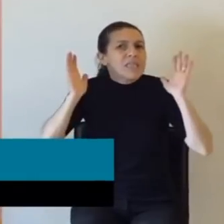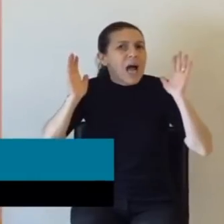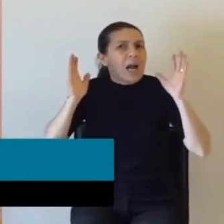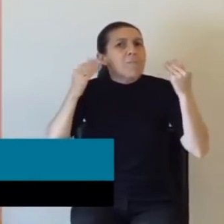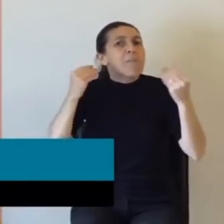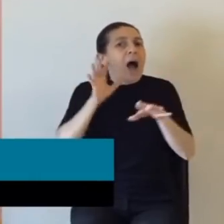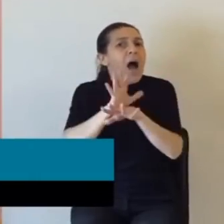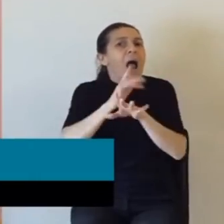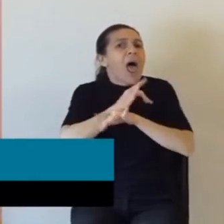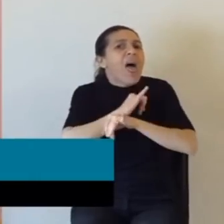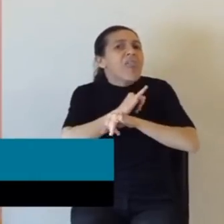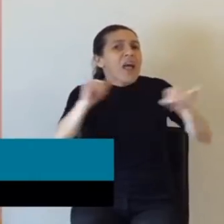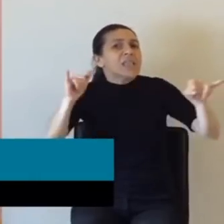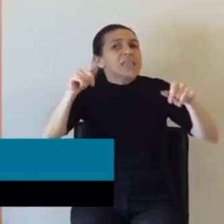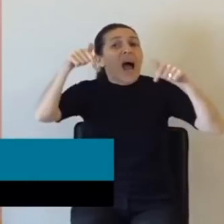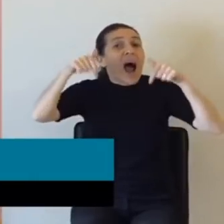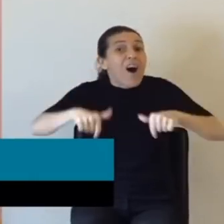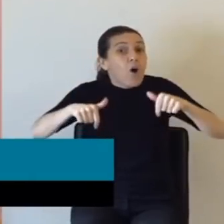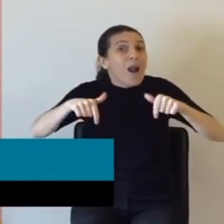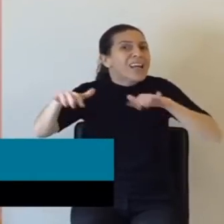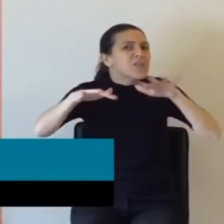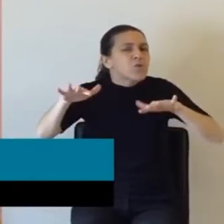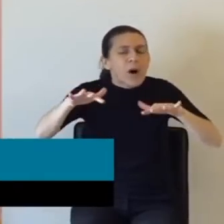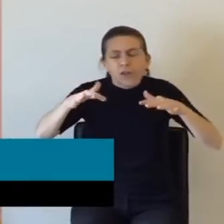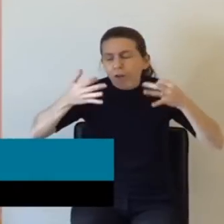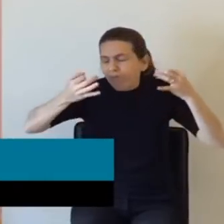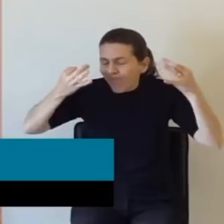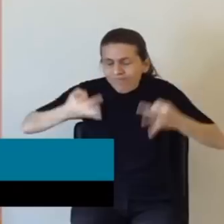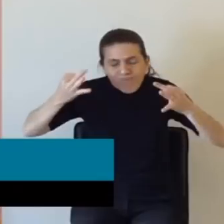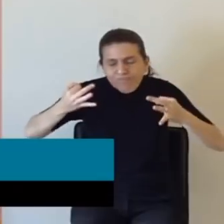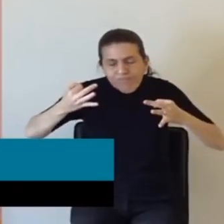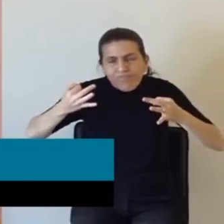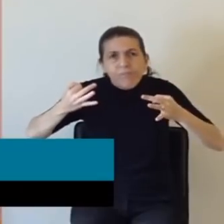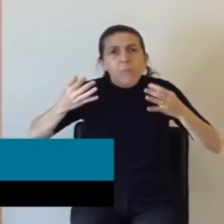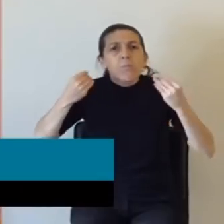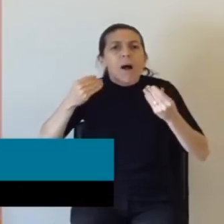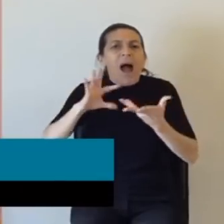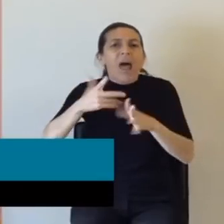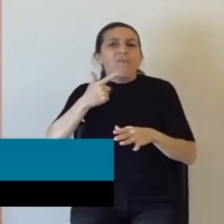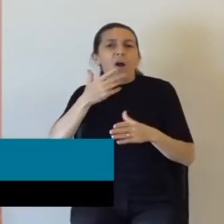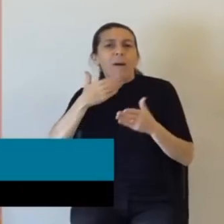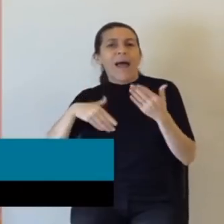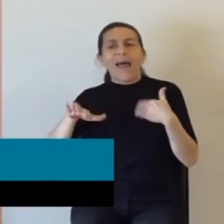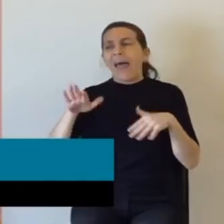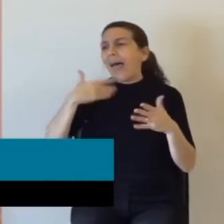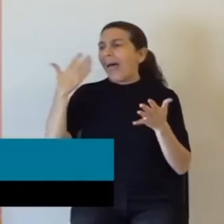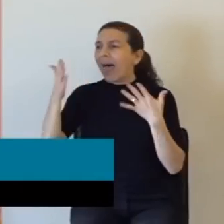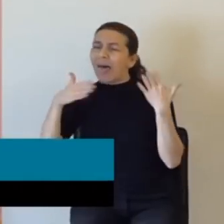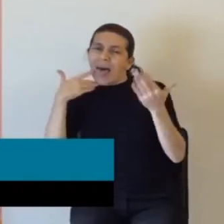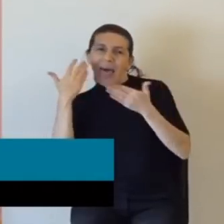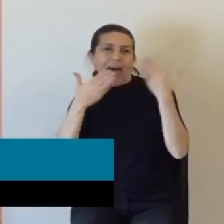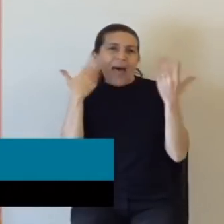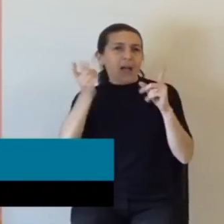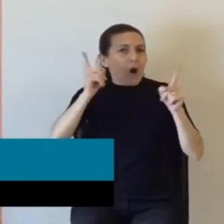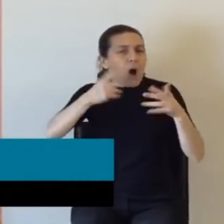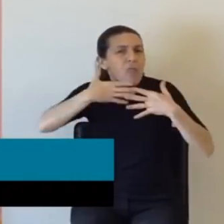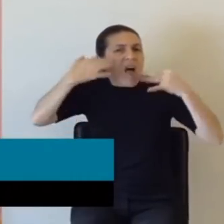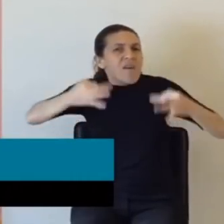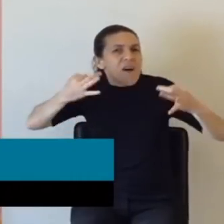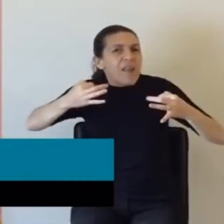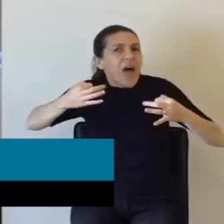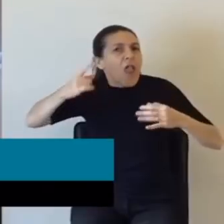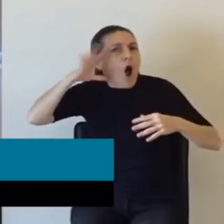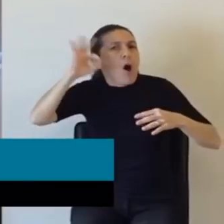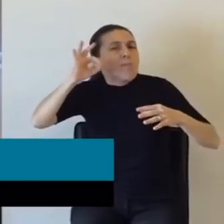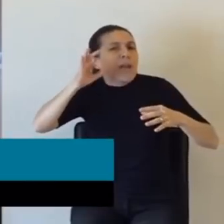decir que es un gran momento de dejar de hacer demagogia y para que digan realmente lo que